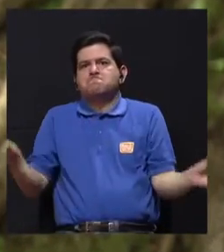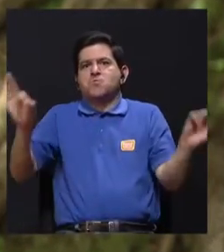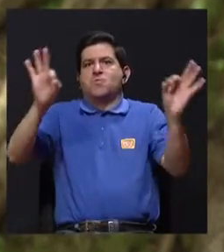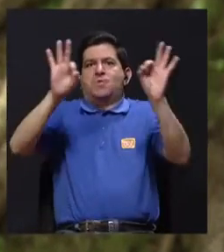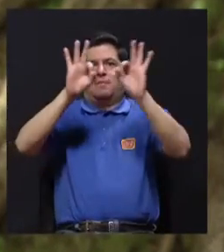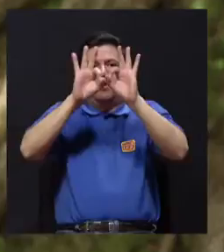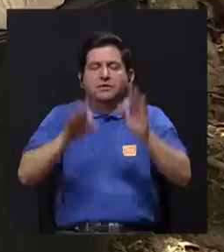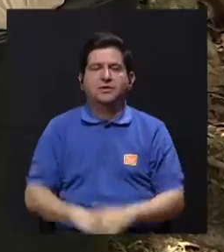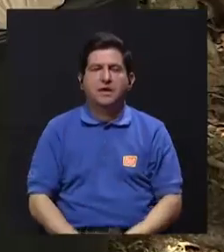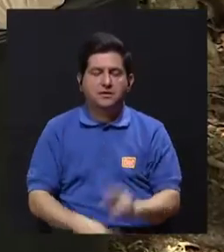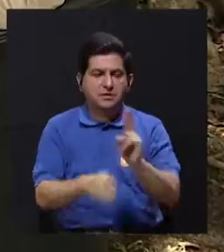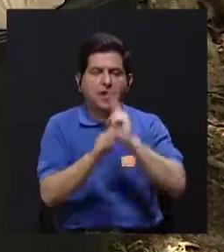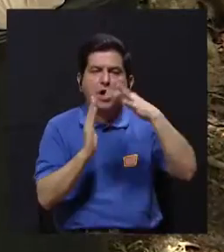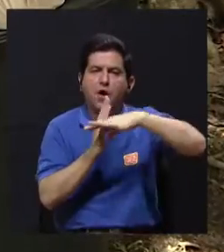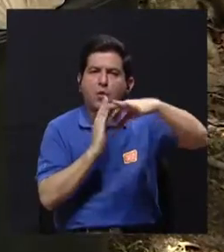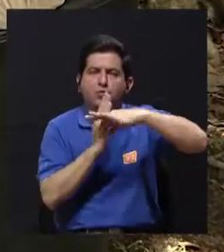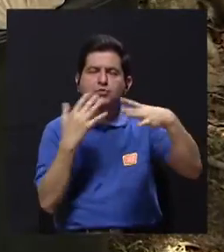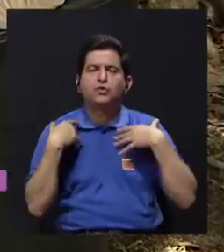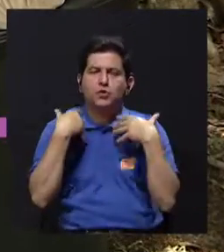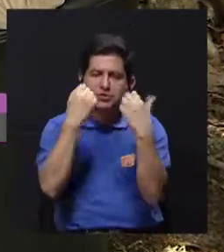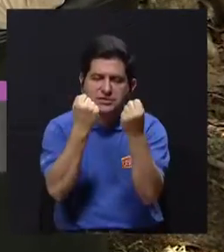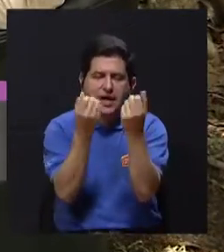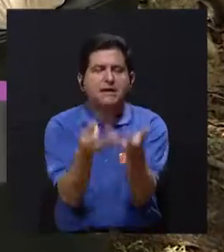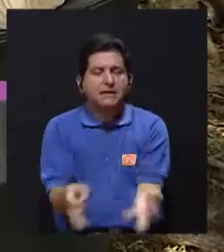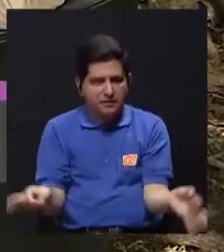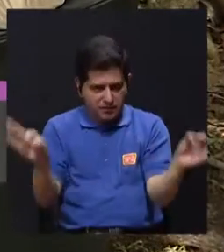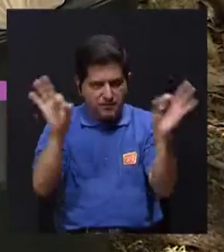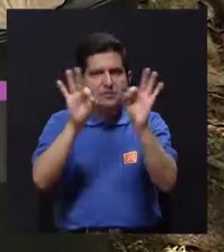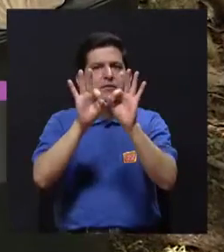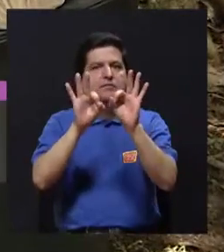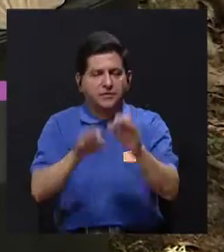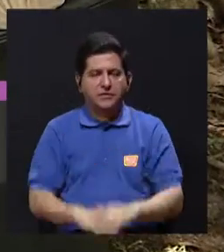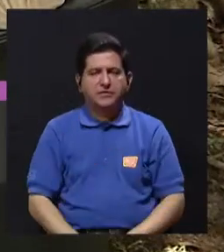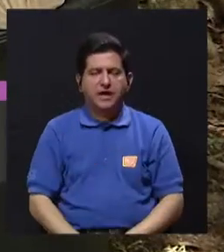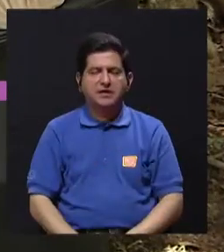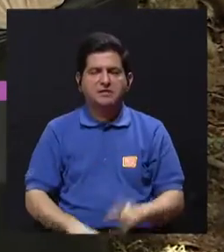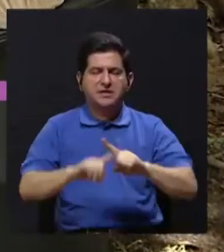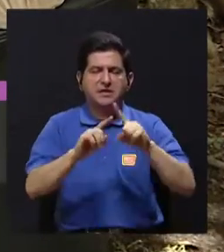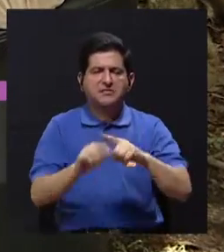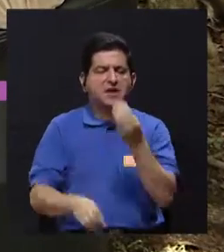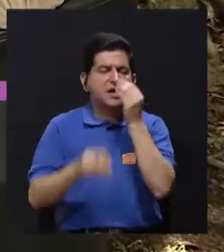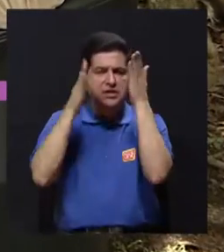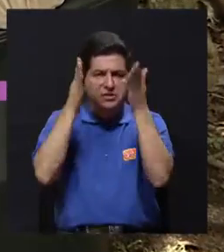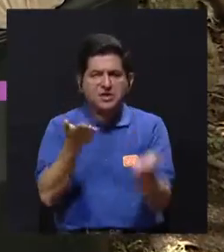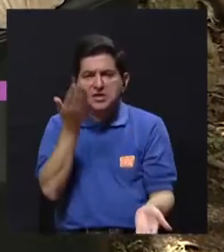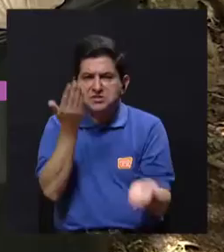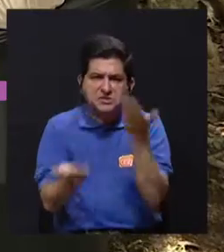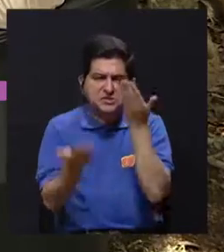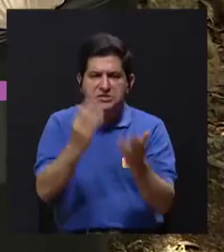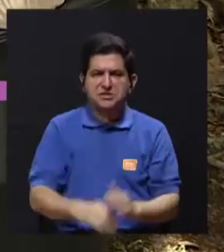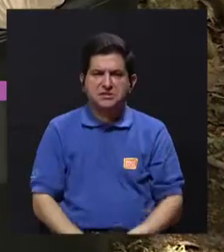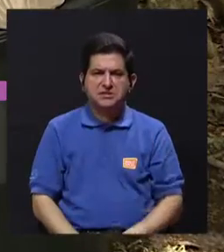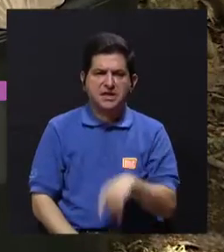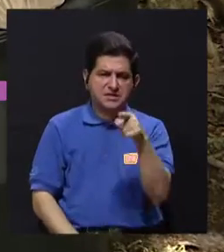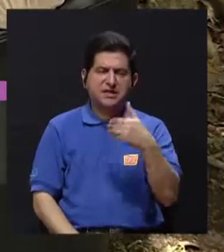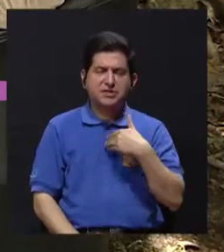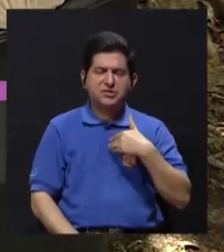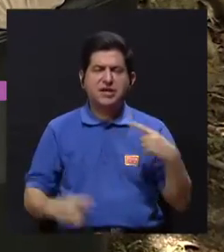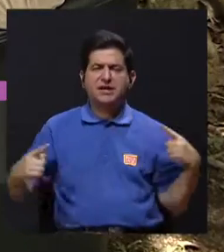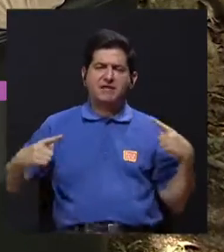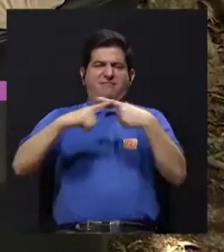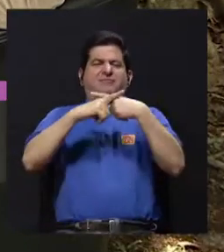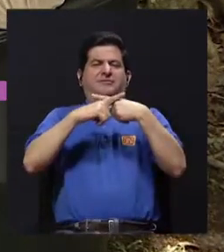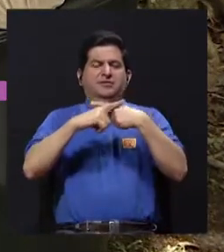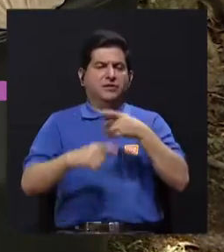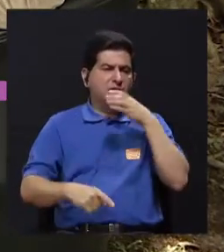importantísima y el consumo de grasa saludable se vuelve trascendental, que es algo que muchas nutricionistas tal vez van a tener